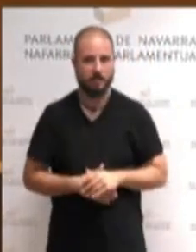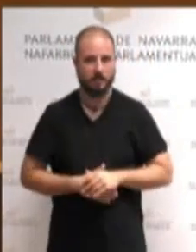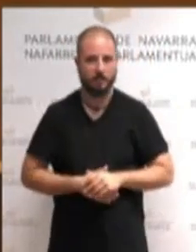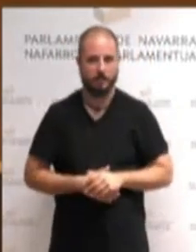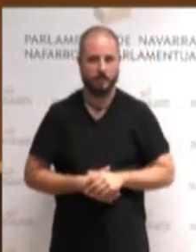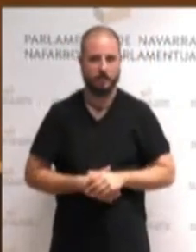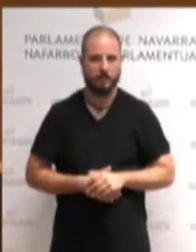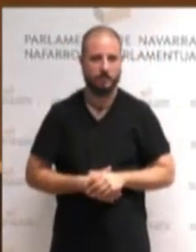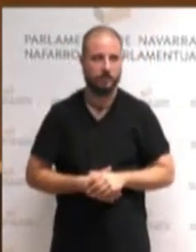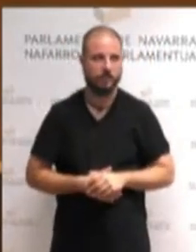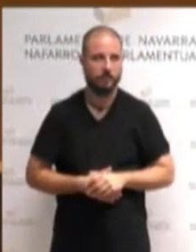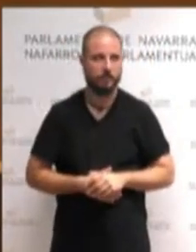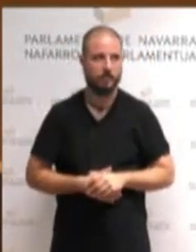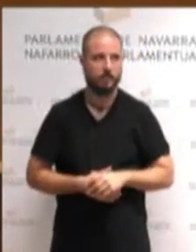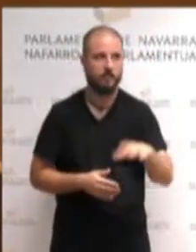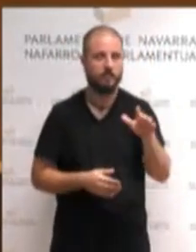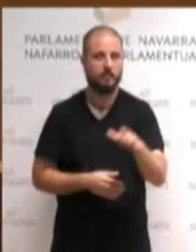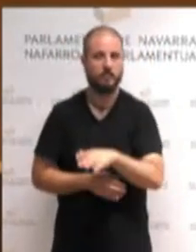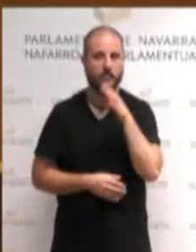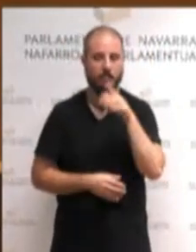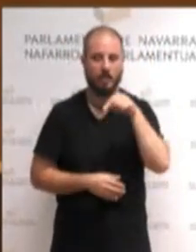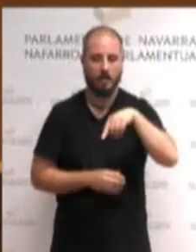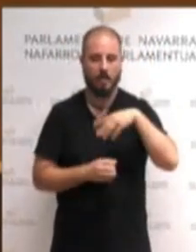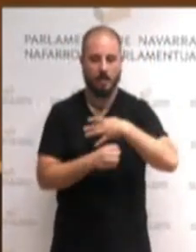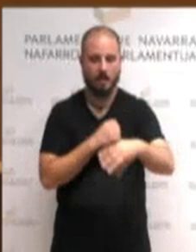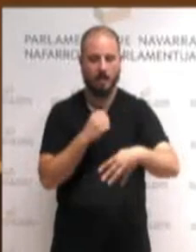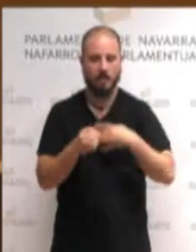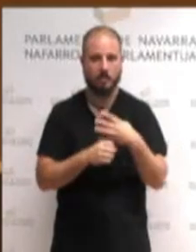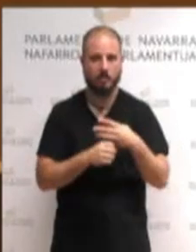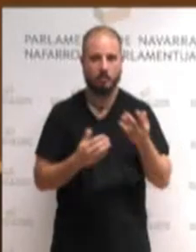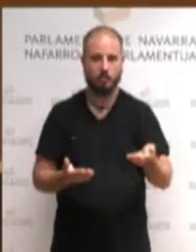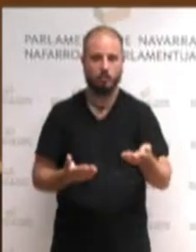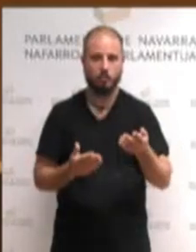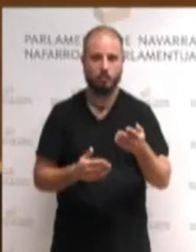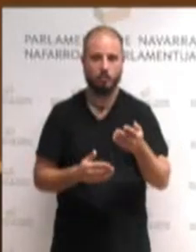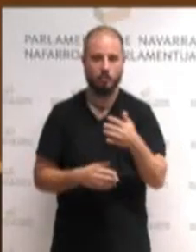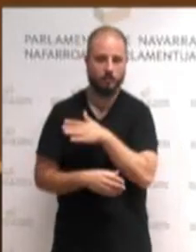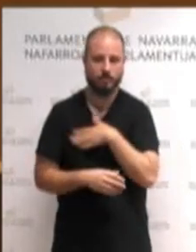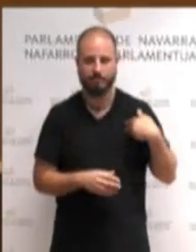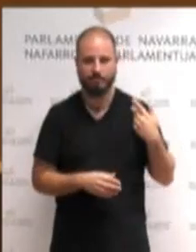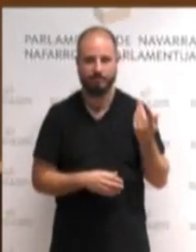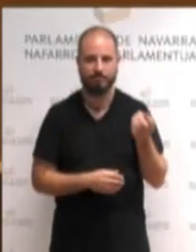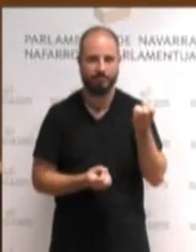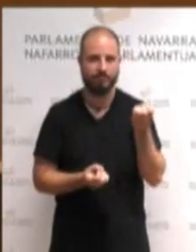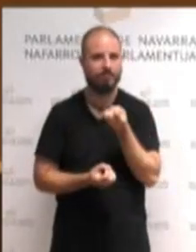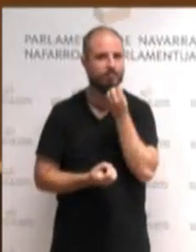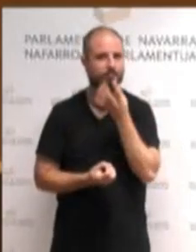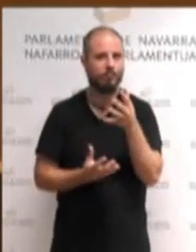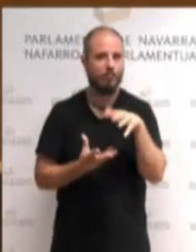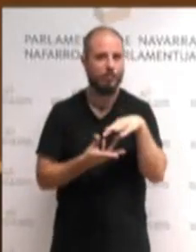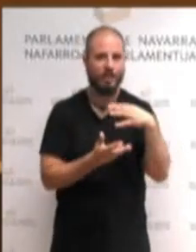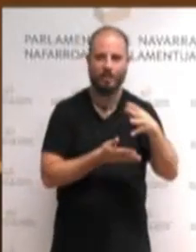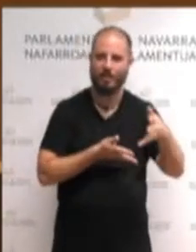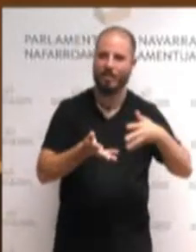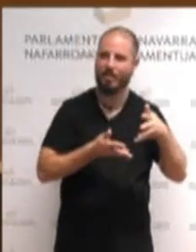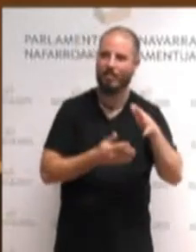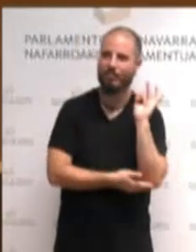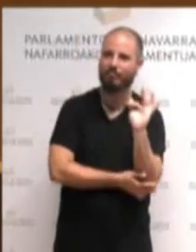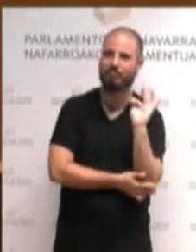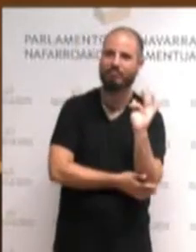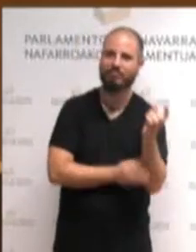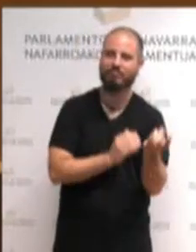honetan, erritarrontzako albiste honak sortu eta gehiengo sozialen ametzak betena ditugu. Eskuina,